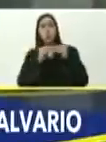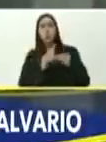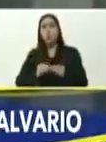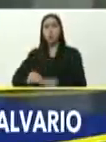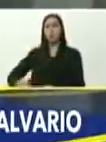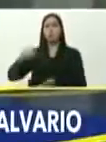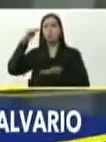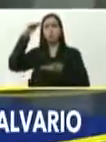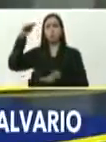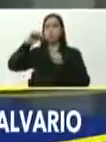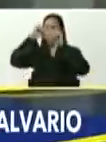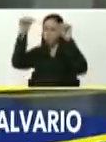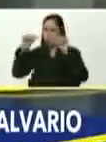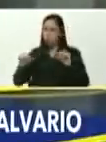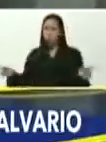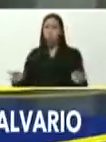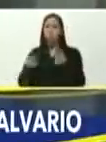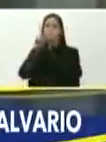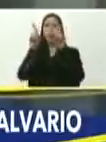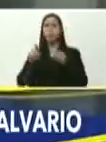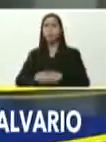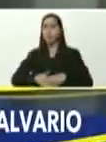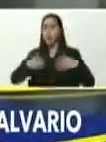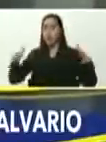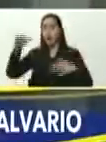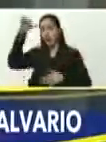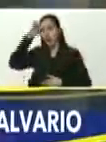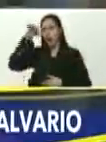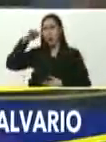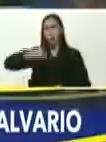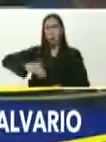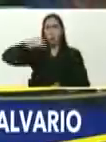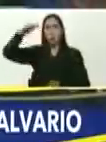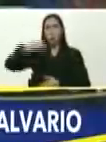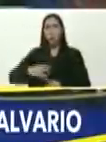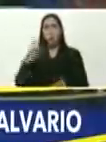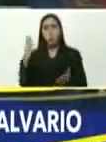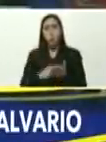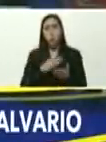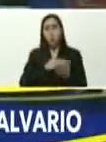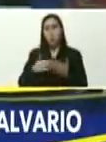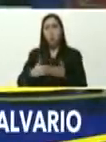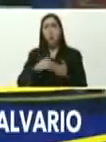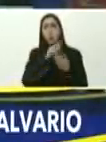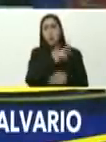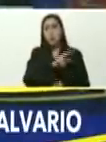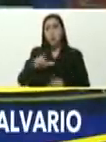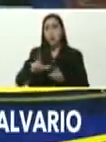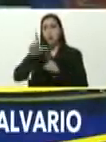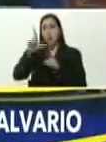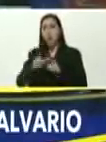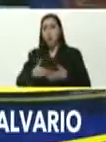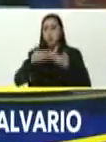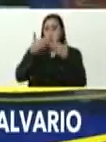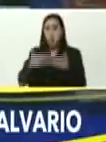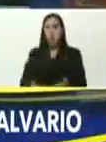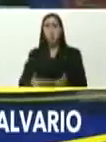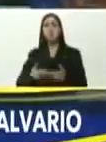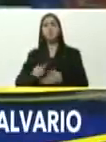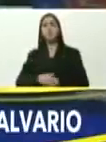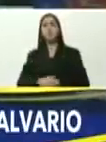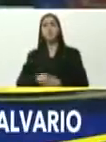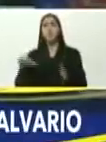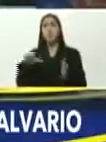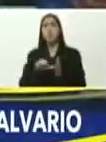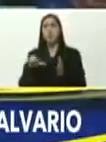de esta gran obra, de este gran estanque, que le va a dar, más de cuatro millones, trescientos mil litros, a el centro